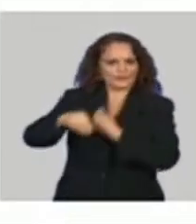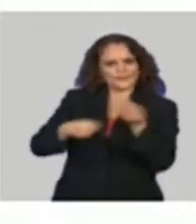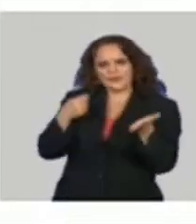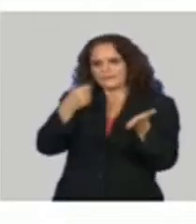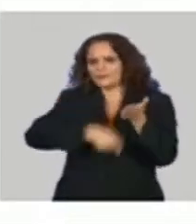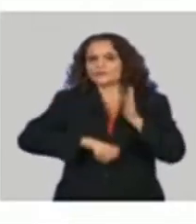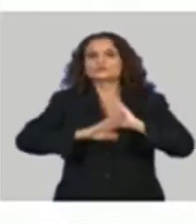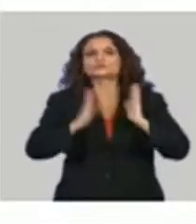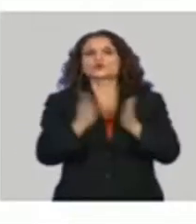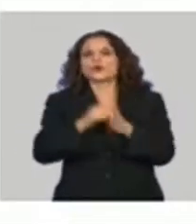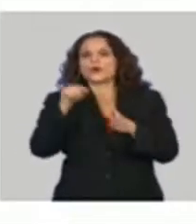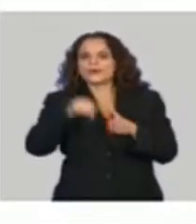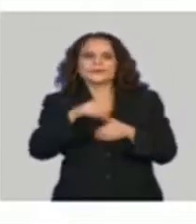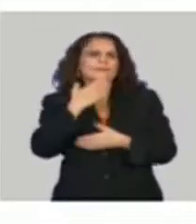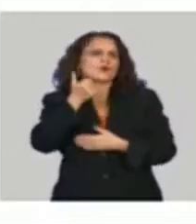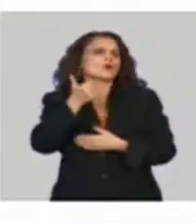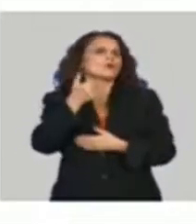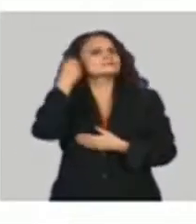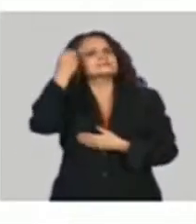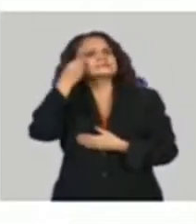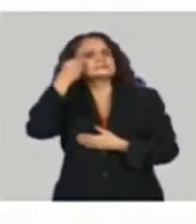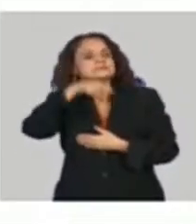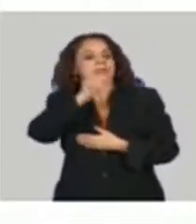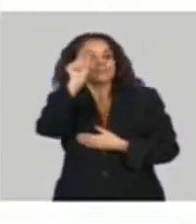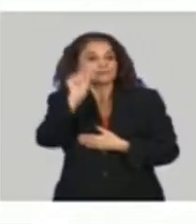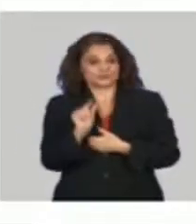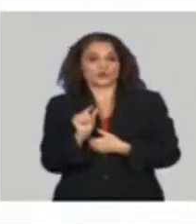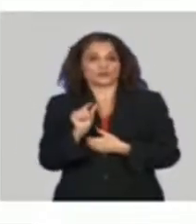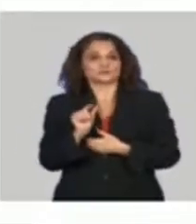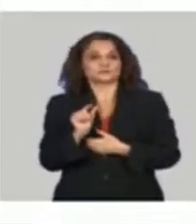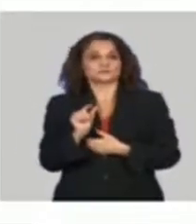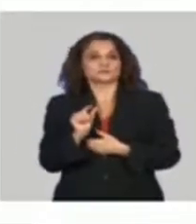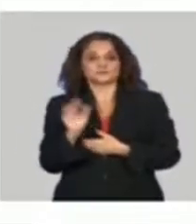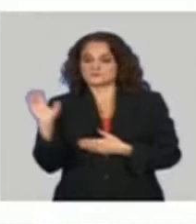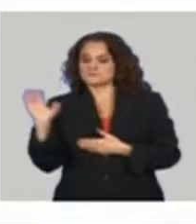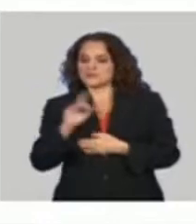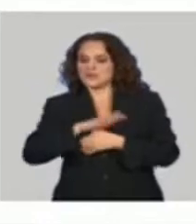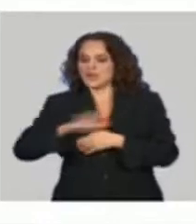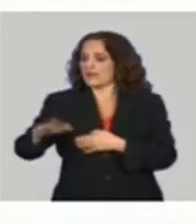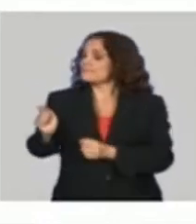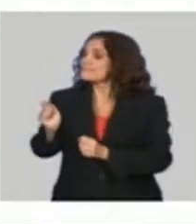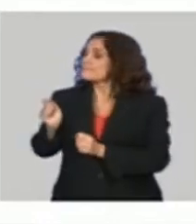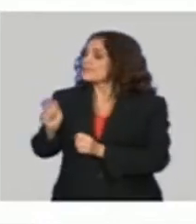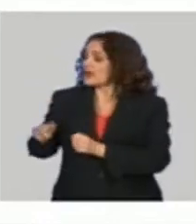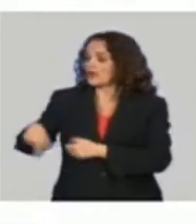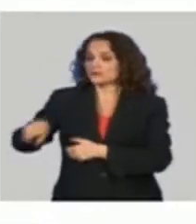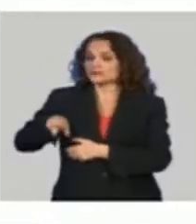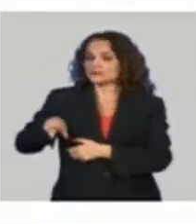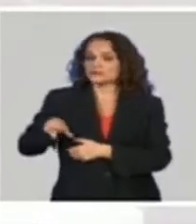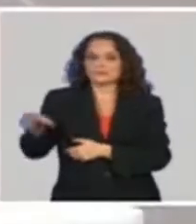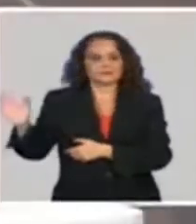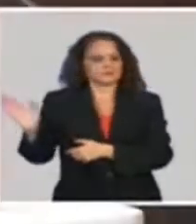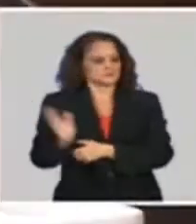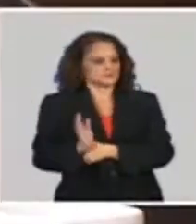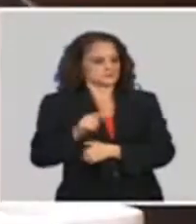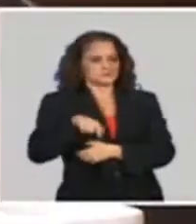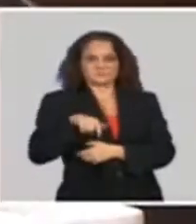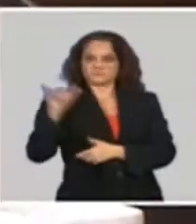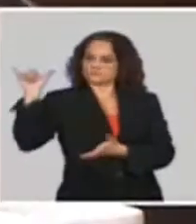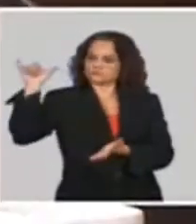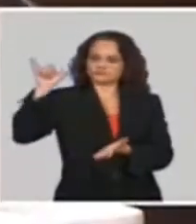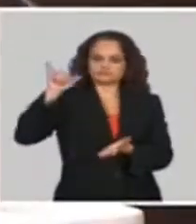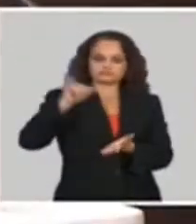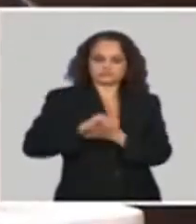trabajó era dejar a las personas que pagaran en similares cuantías a lo que se paga hoy, cuando una persona entra por el